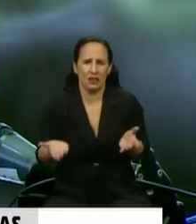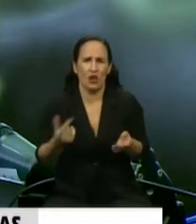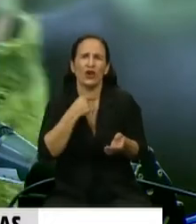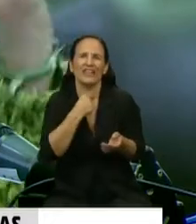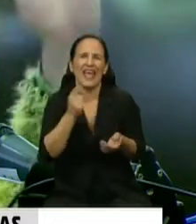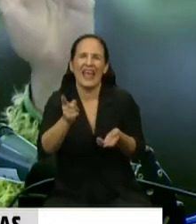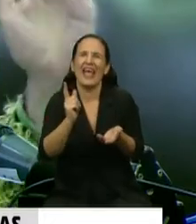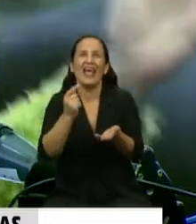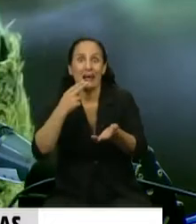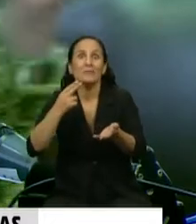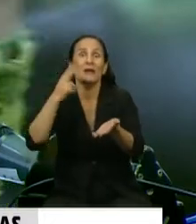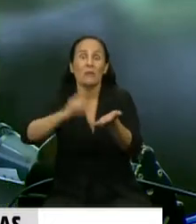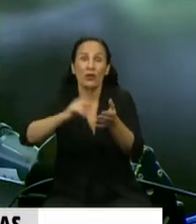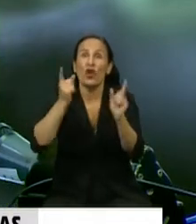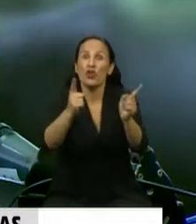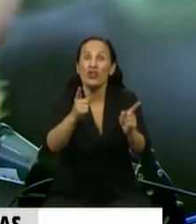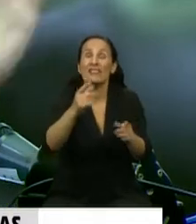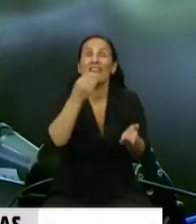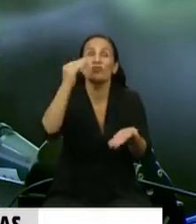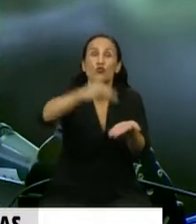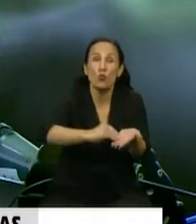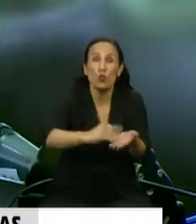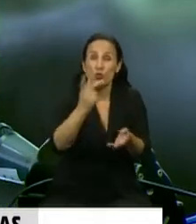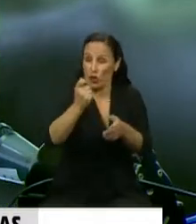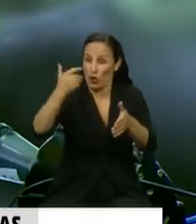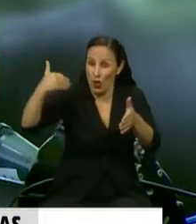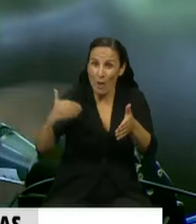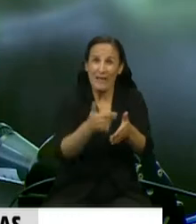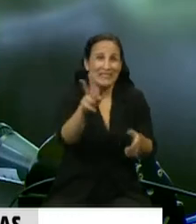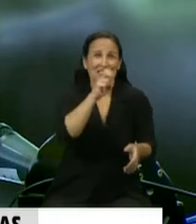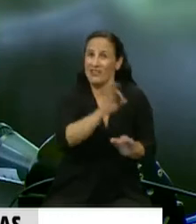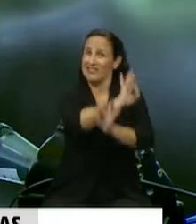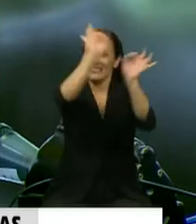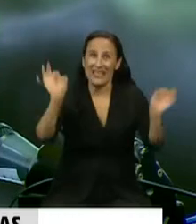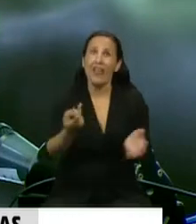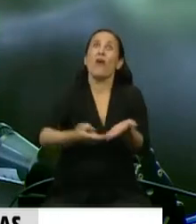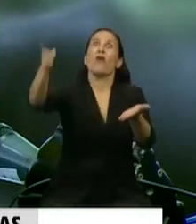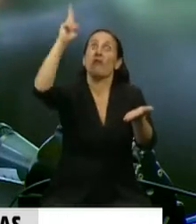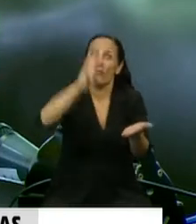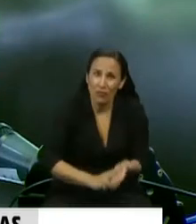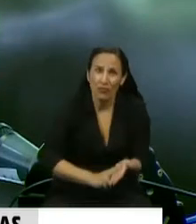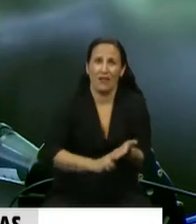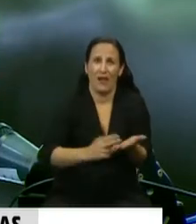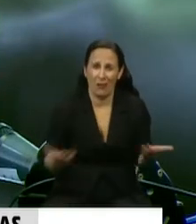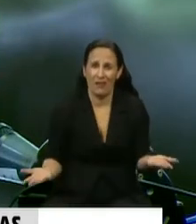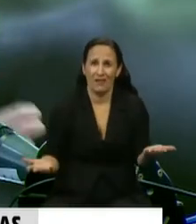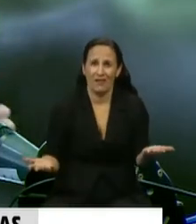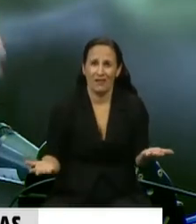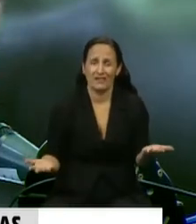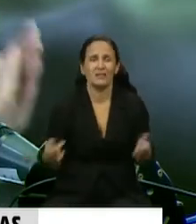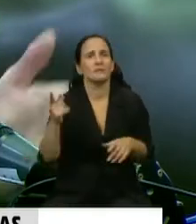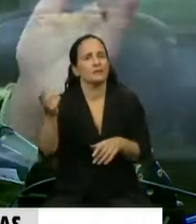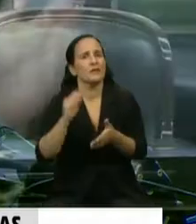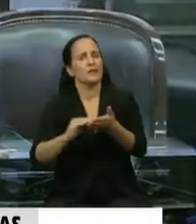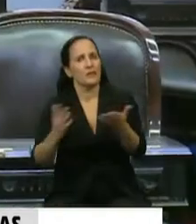salarios en cuota. Los docentes de Chubut, dos meses que no cobran otra vez, otra vez sopa, entonces esto va íntegramente ligado